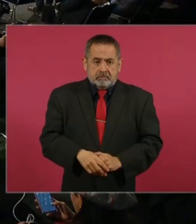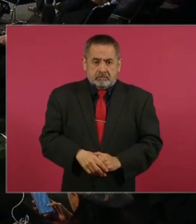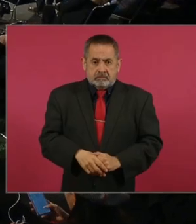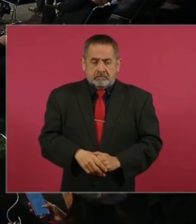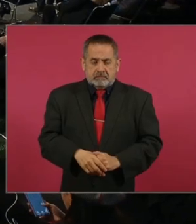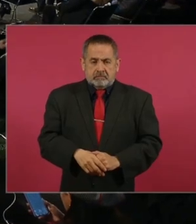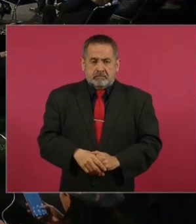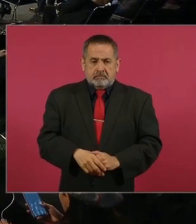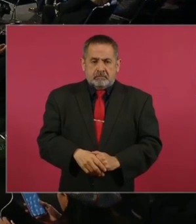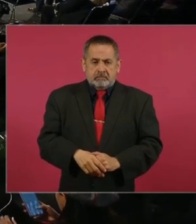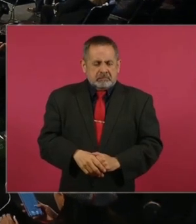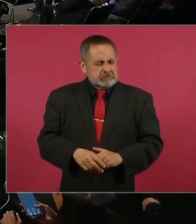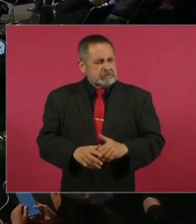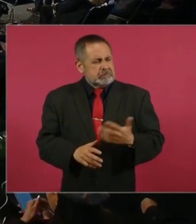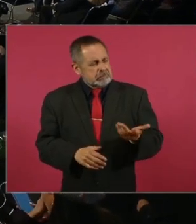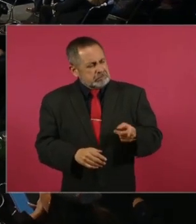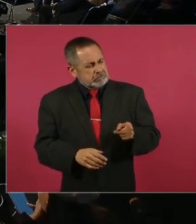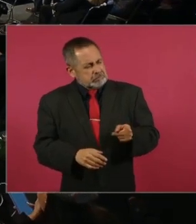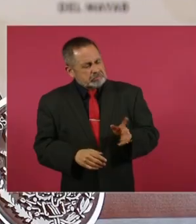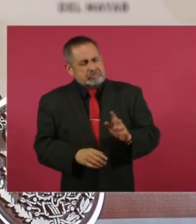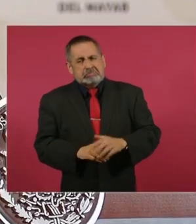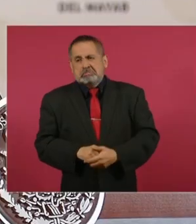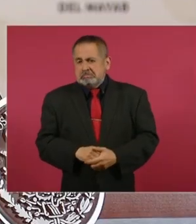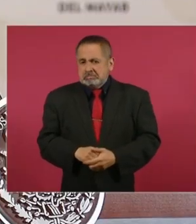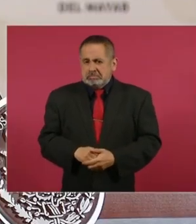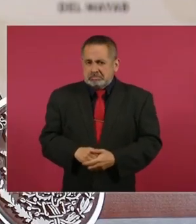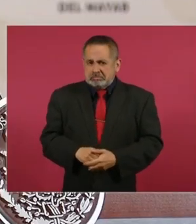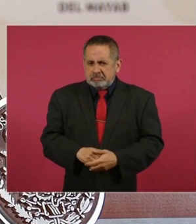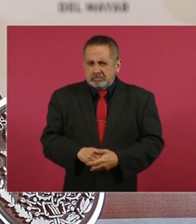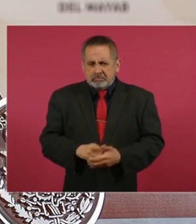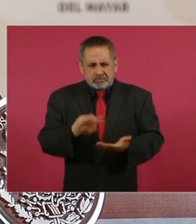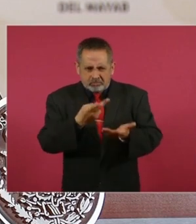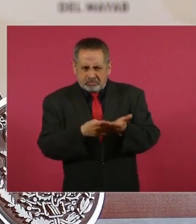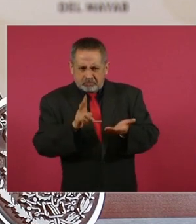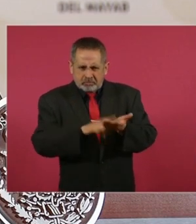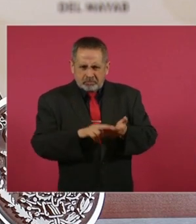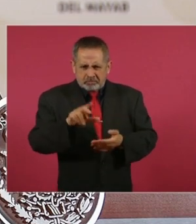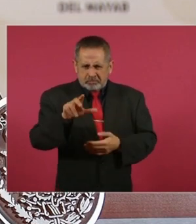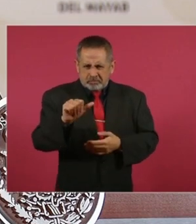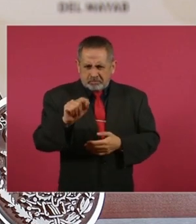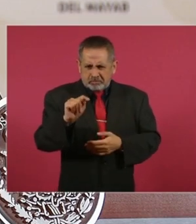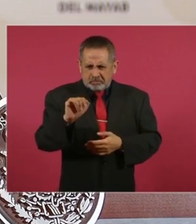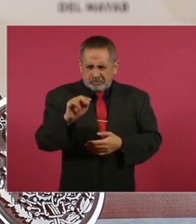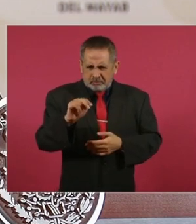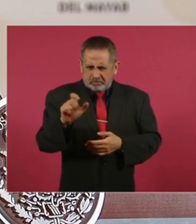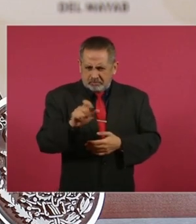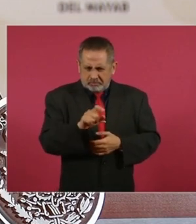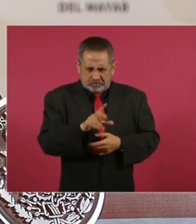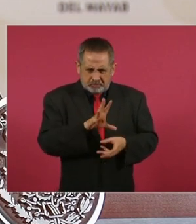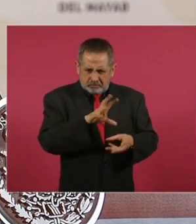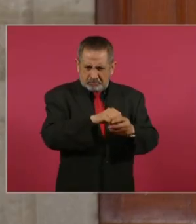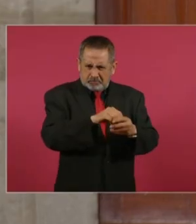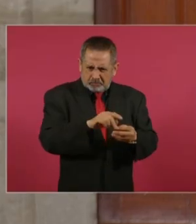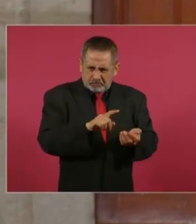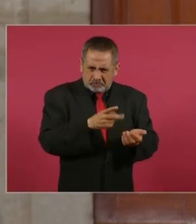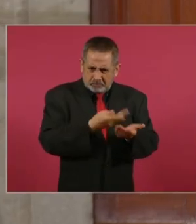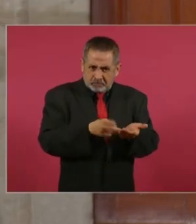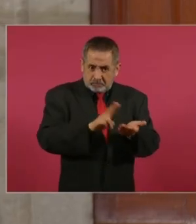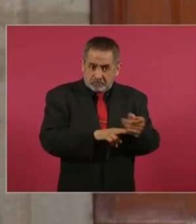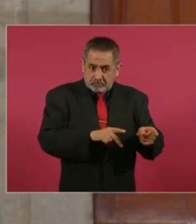Entonces, cuando iba a Latinos, ya